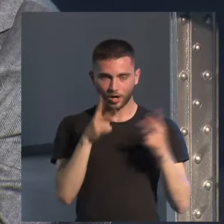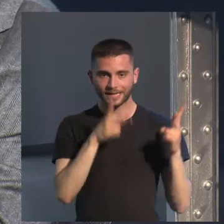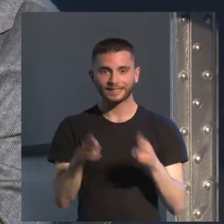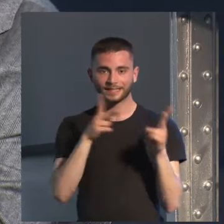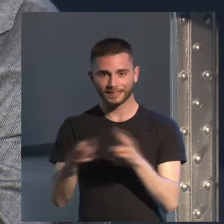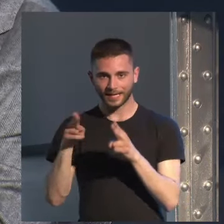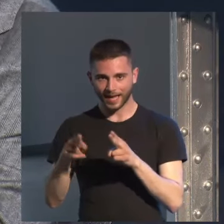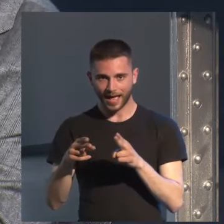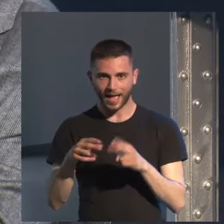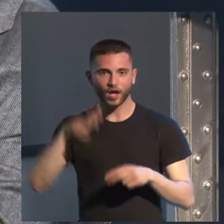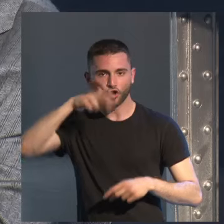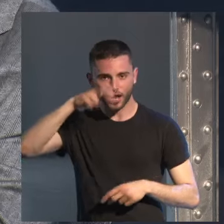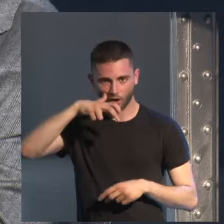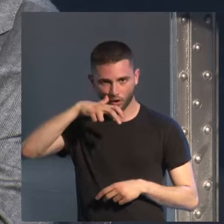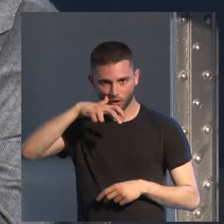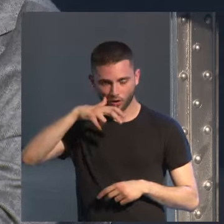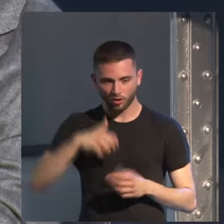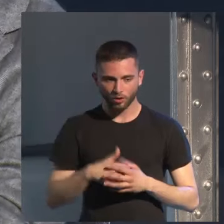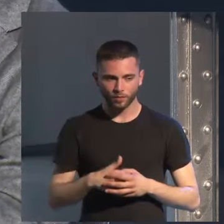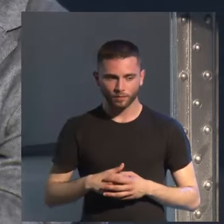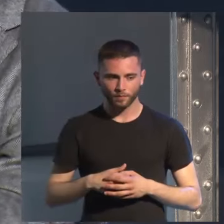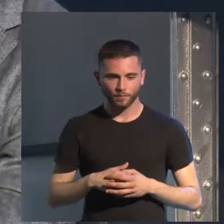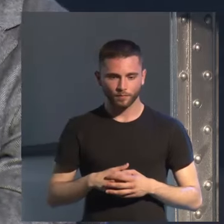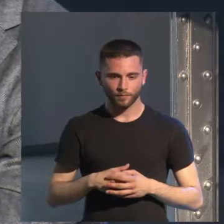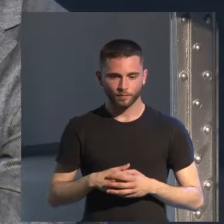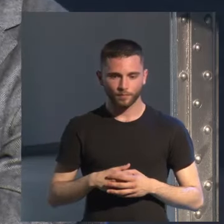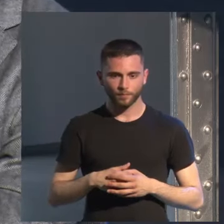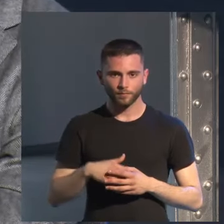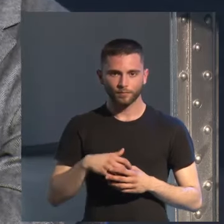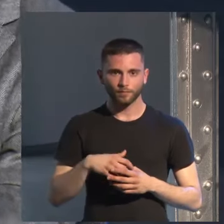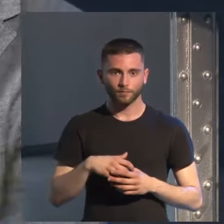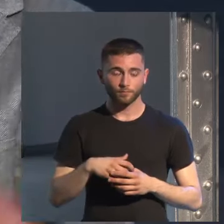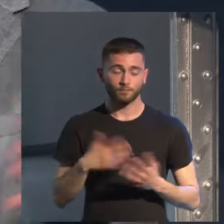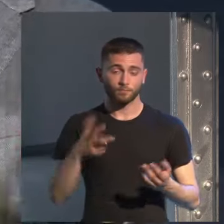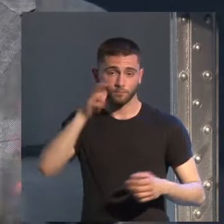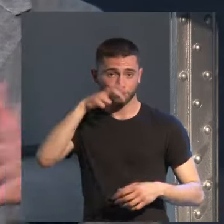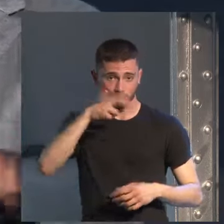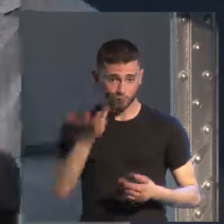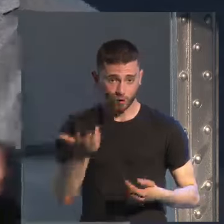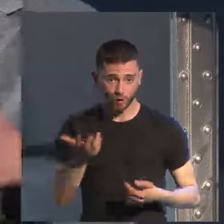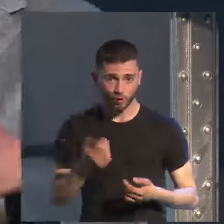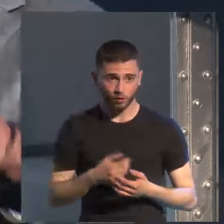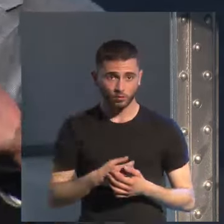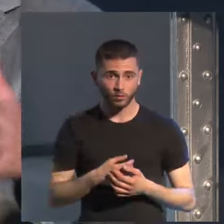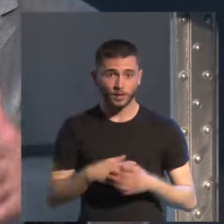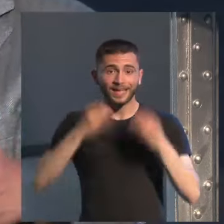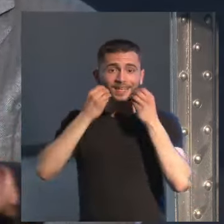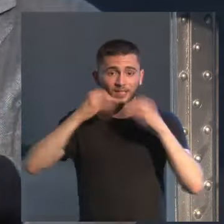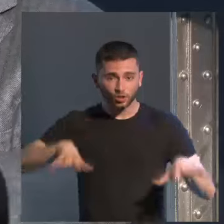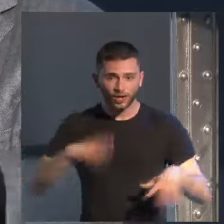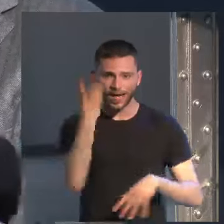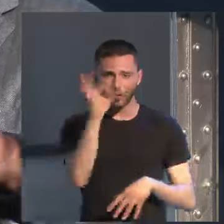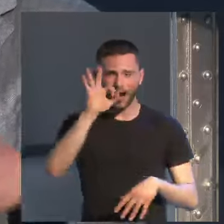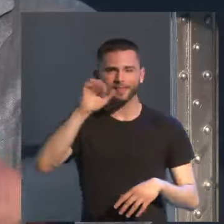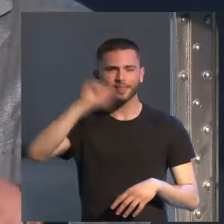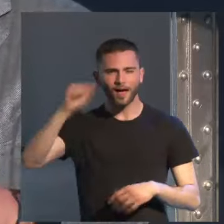de Conejo de John O'Dyne que a lo largo cuenta la historia de 40 años